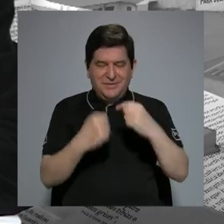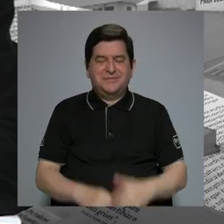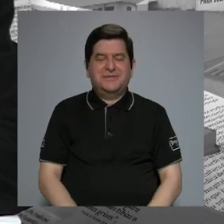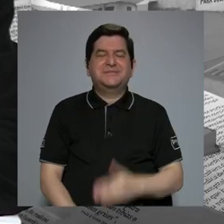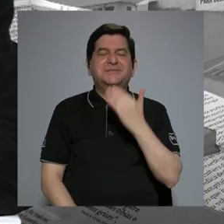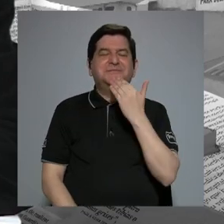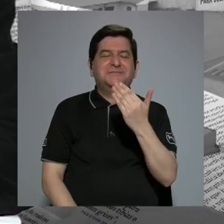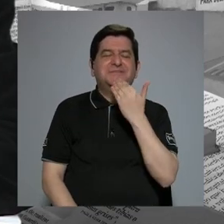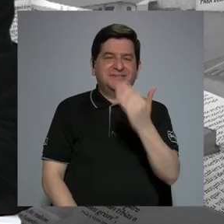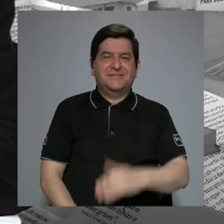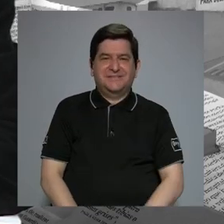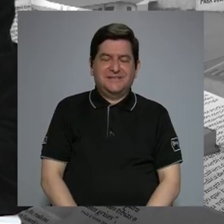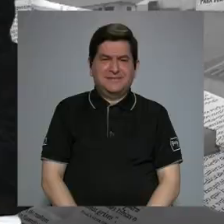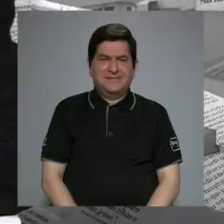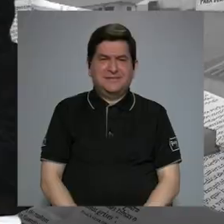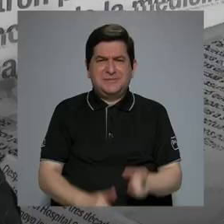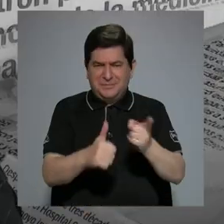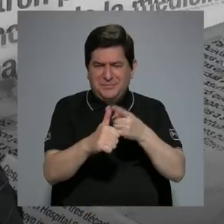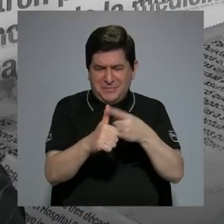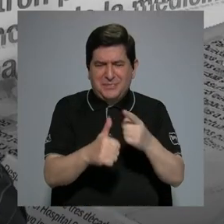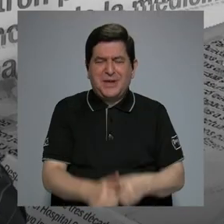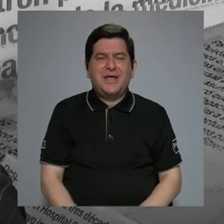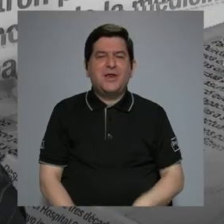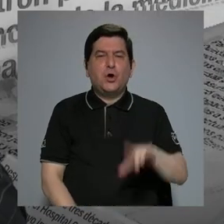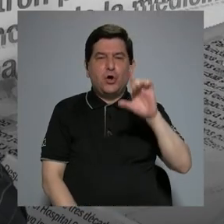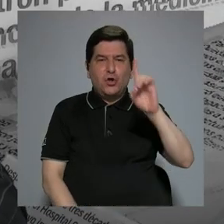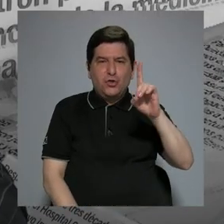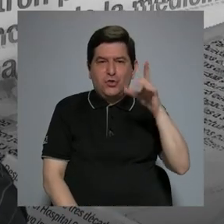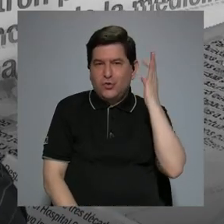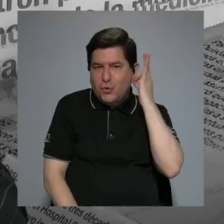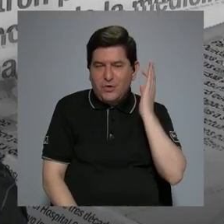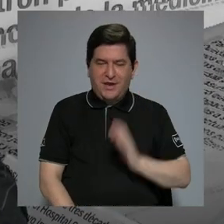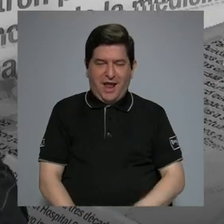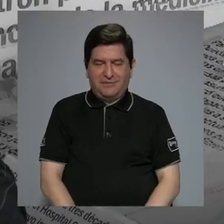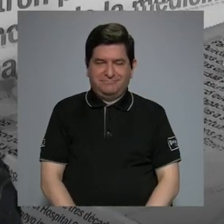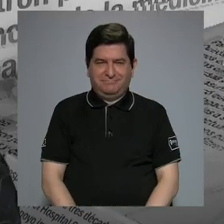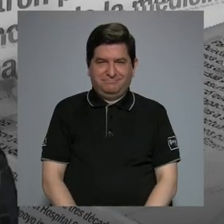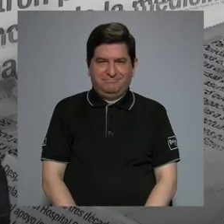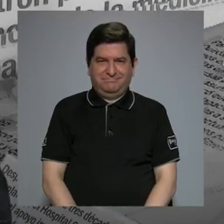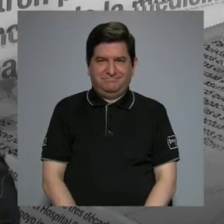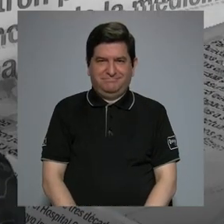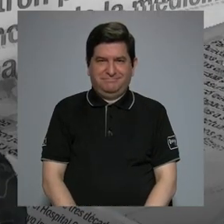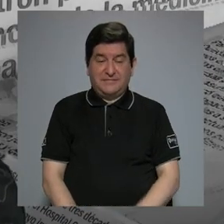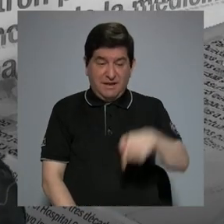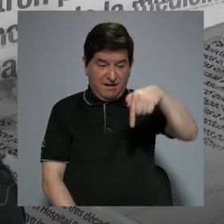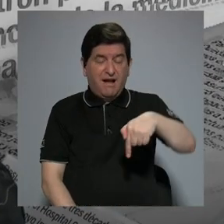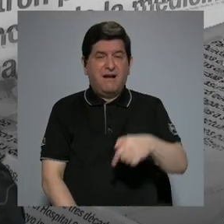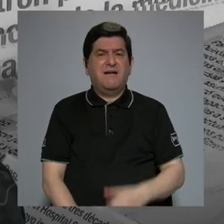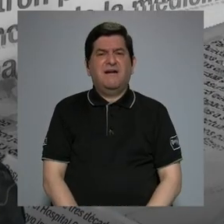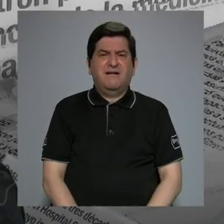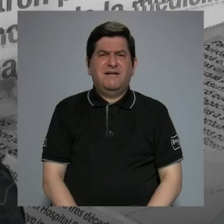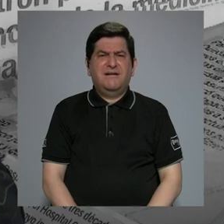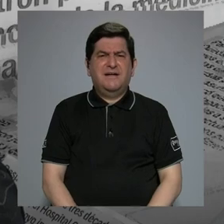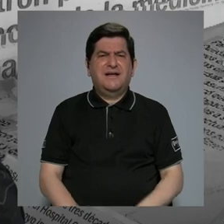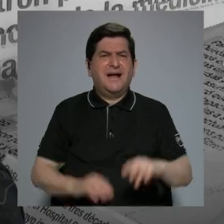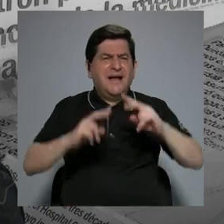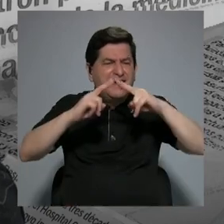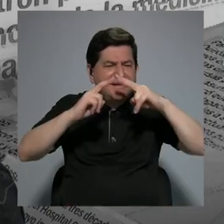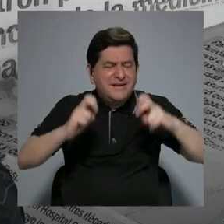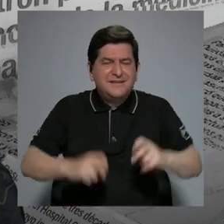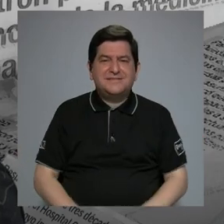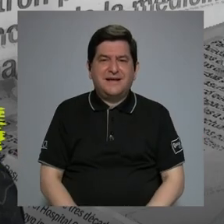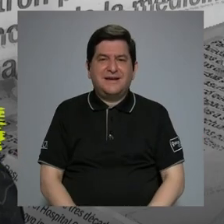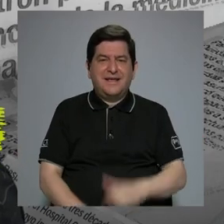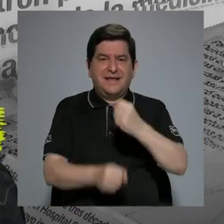igualmente. Empecemos con Dunia, porque precisamente de lo que vamos a tratar es